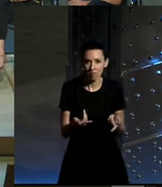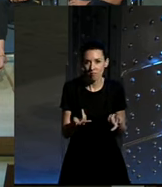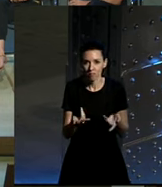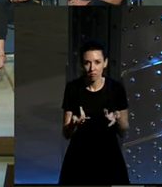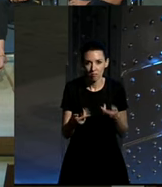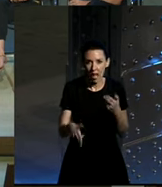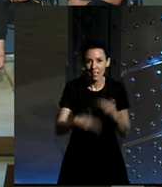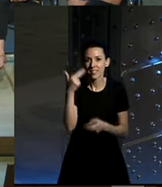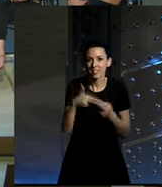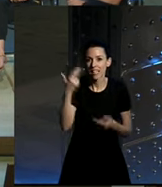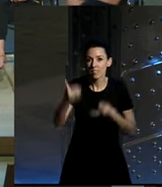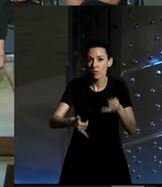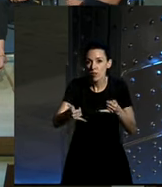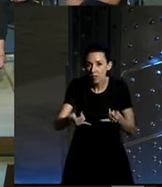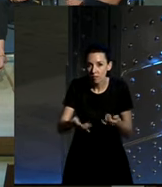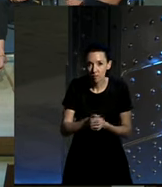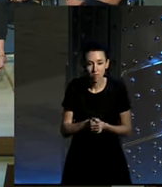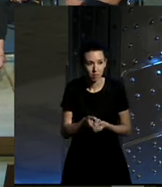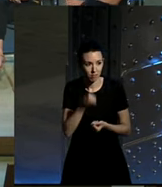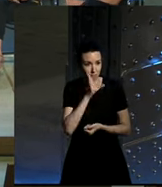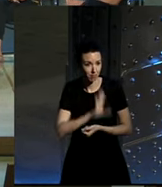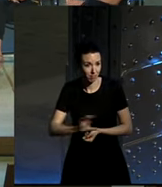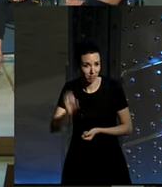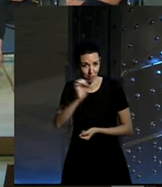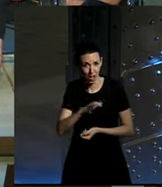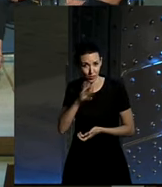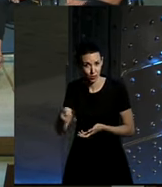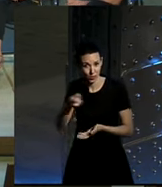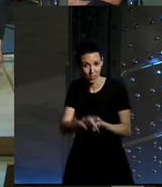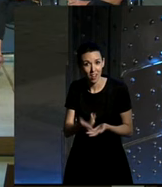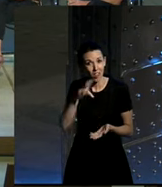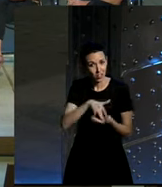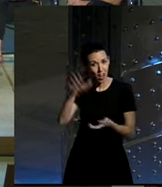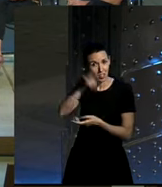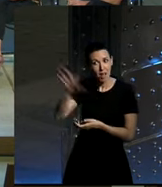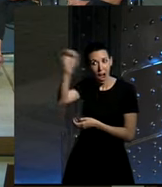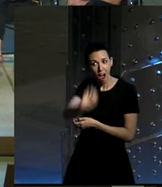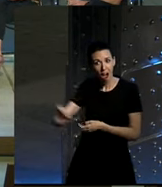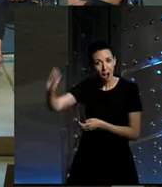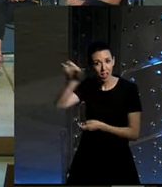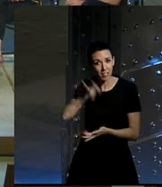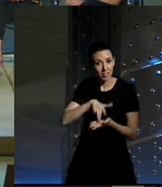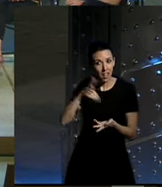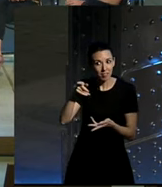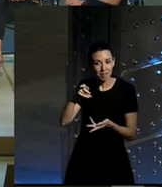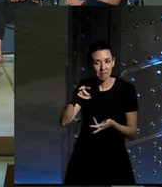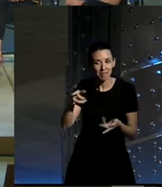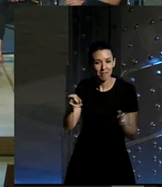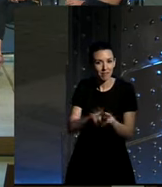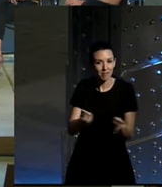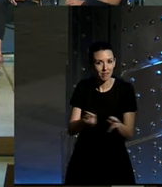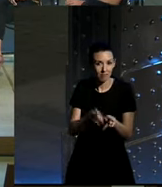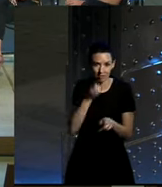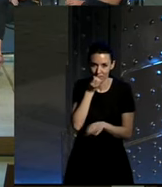taxi bici? sería maravilloso que eso volviera eso también en Asia los que tomamos es lo